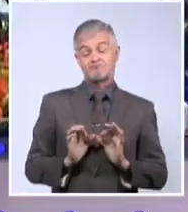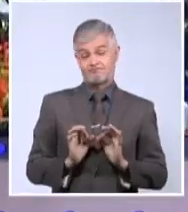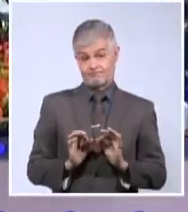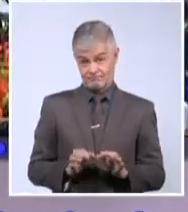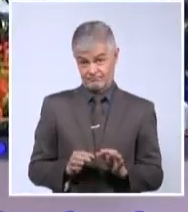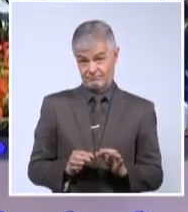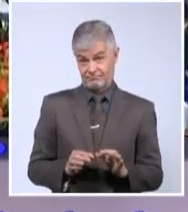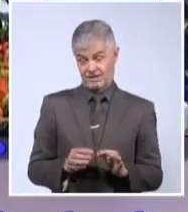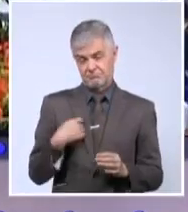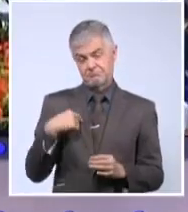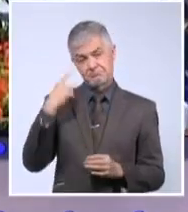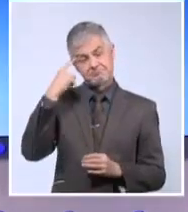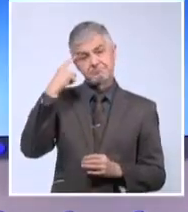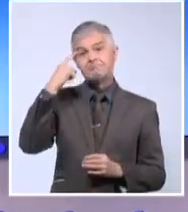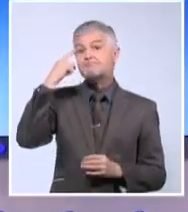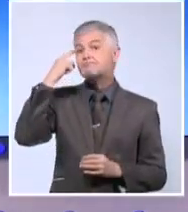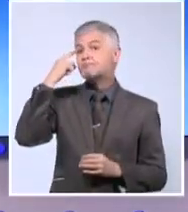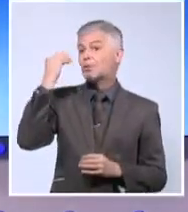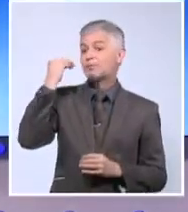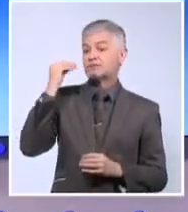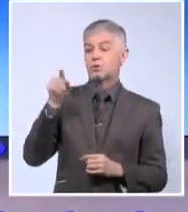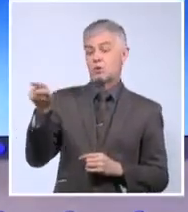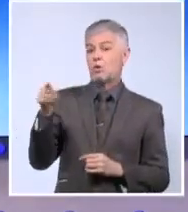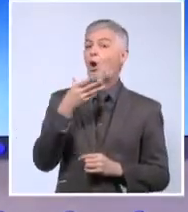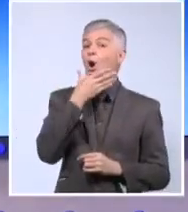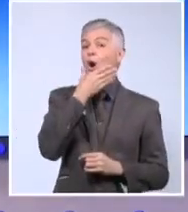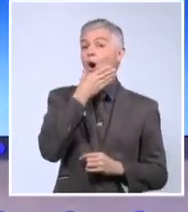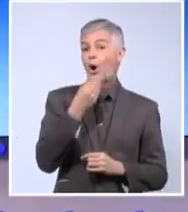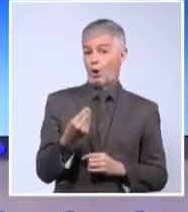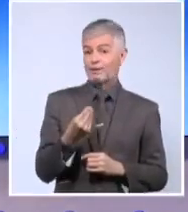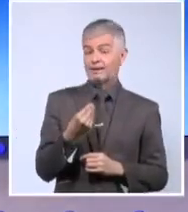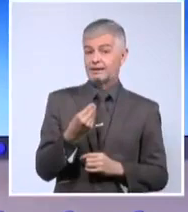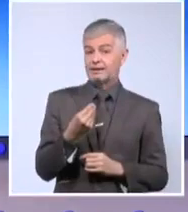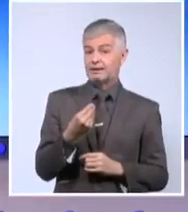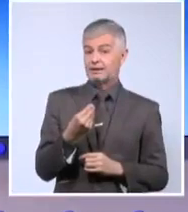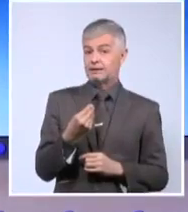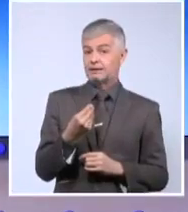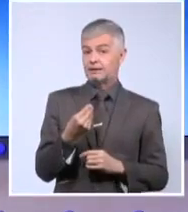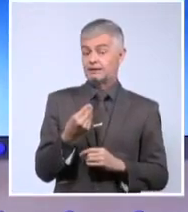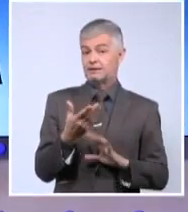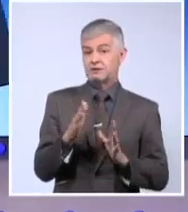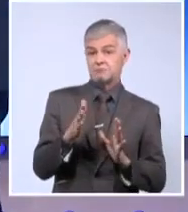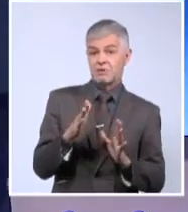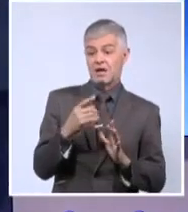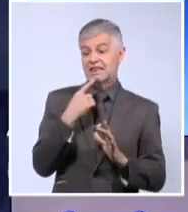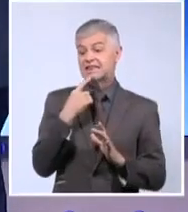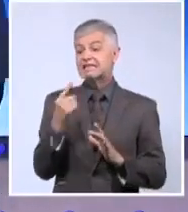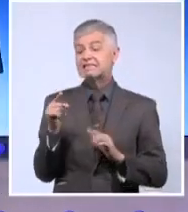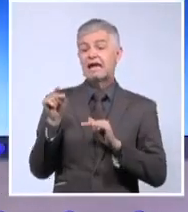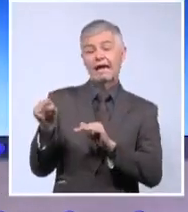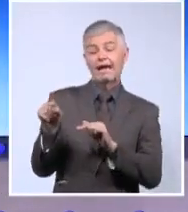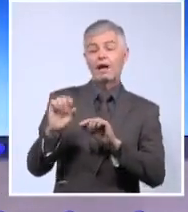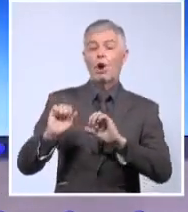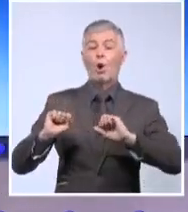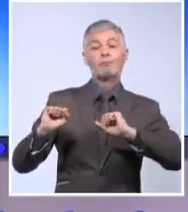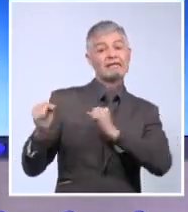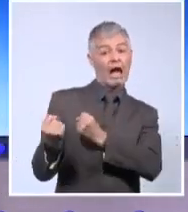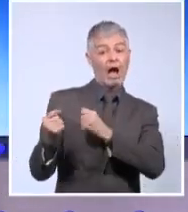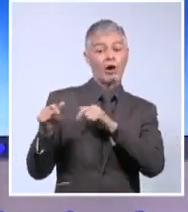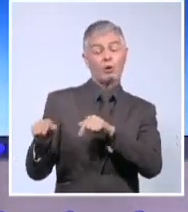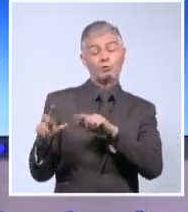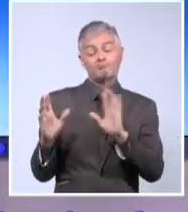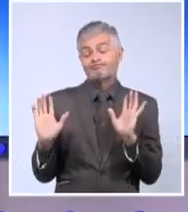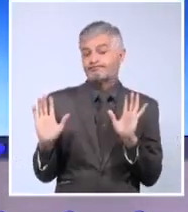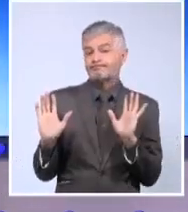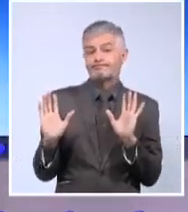No creo que un joven, con, digamos, decir ahora que él pudo estar obligado a dar